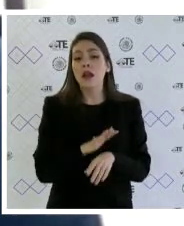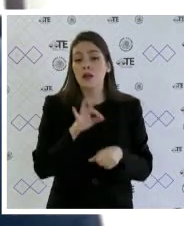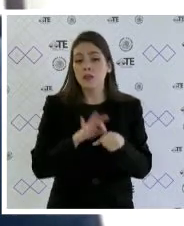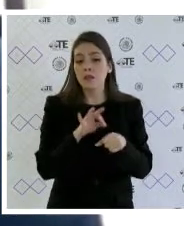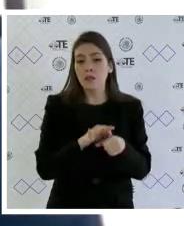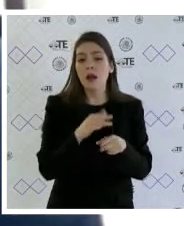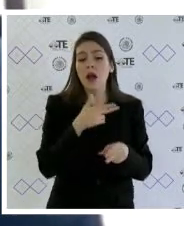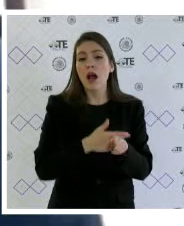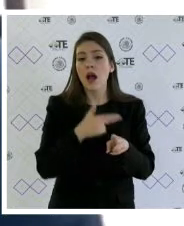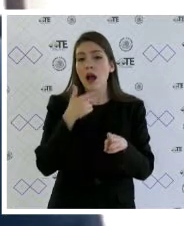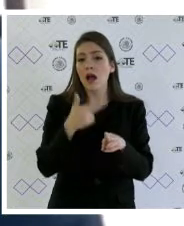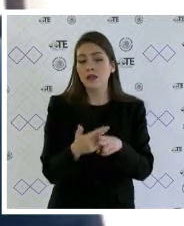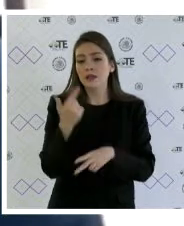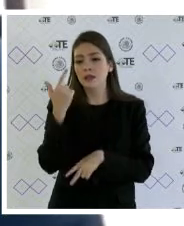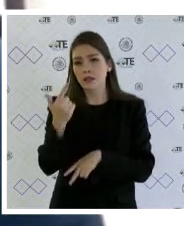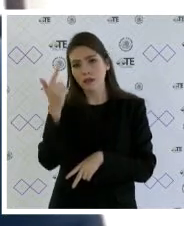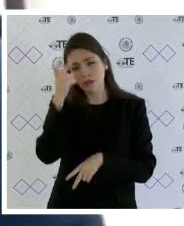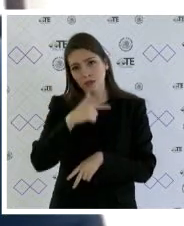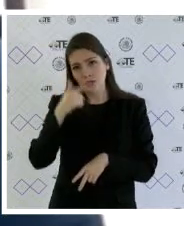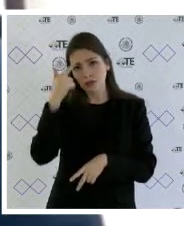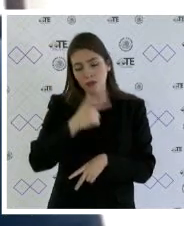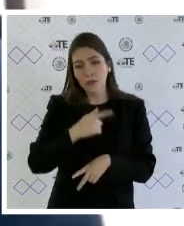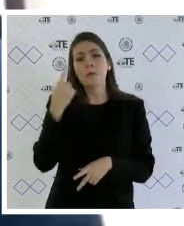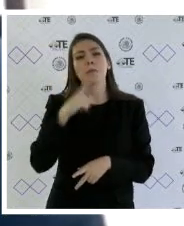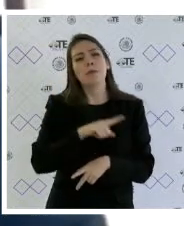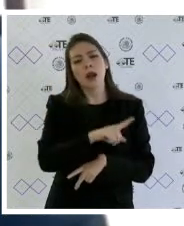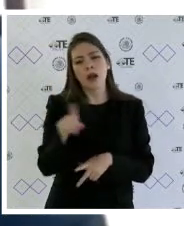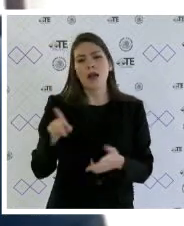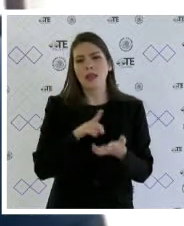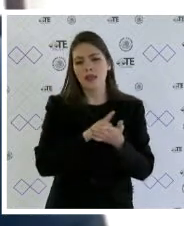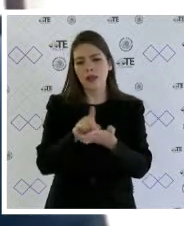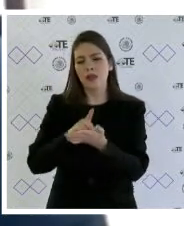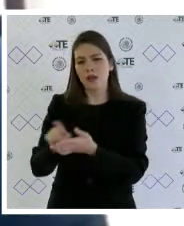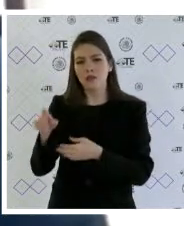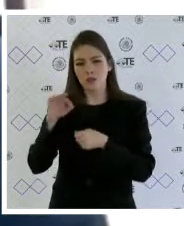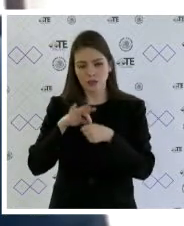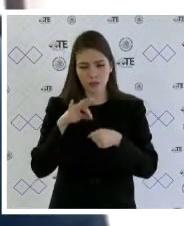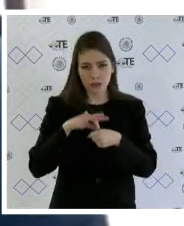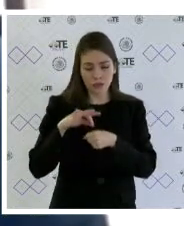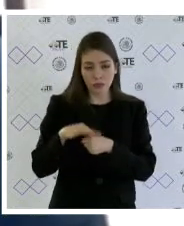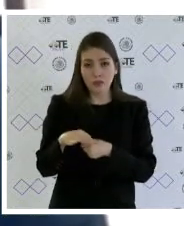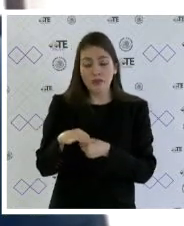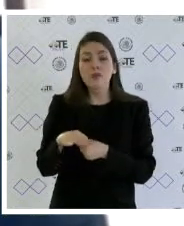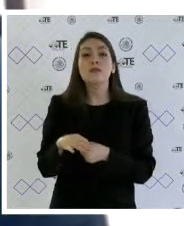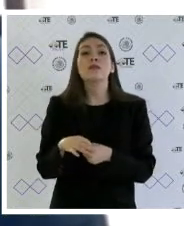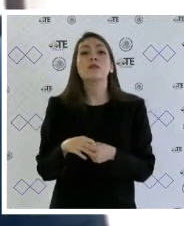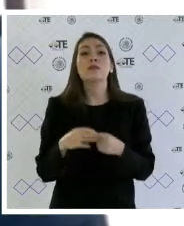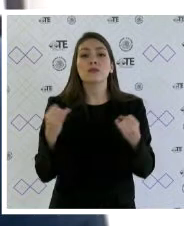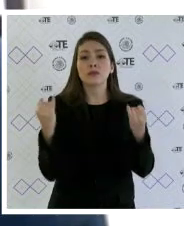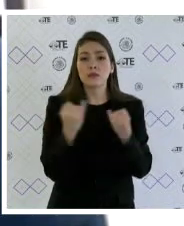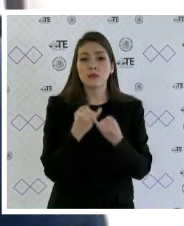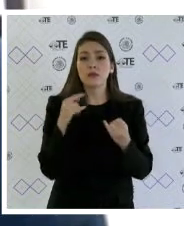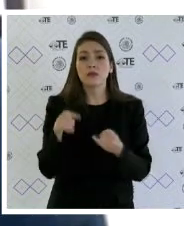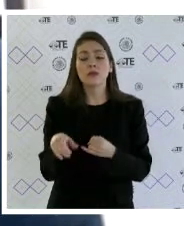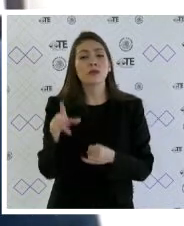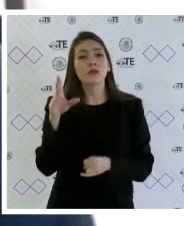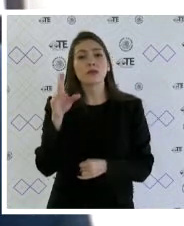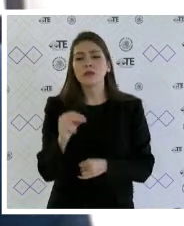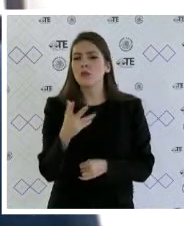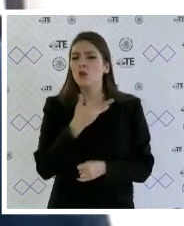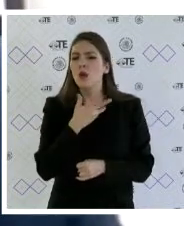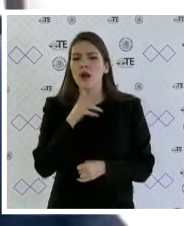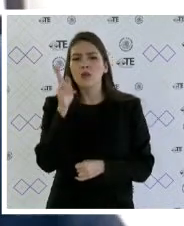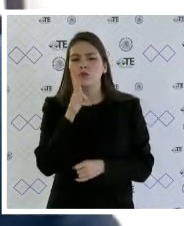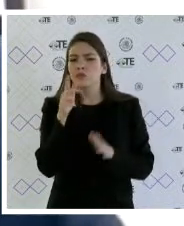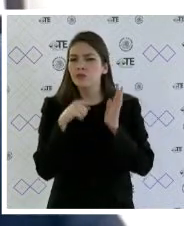horas para garantizar el derecho al voto de la ciudadanía con normalidad además contrario a señalado por la parte actora no existe evidencia que